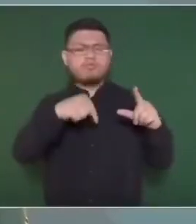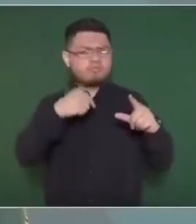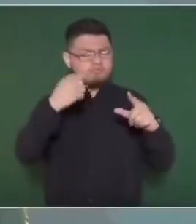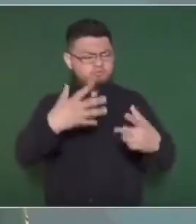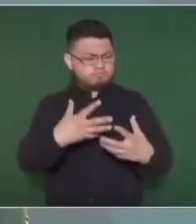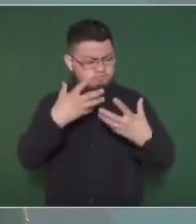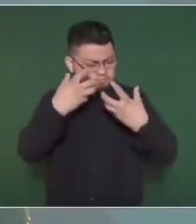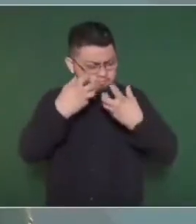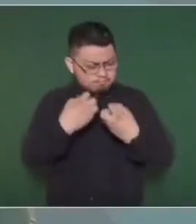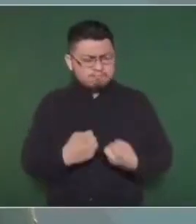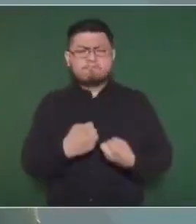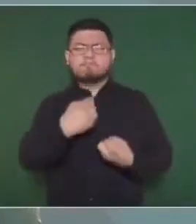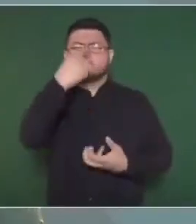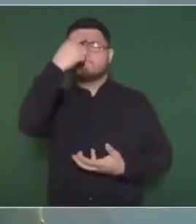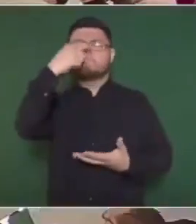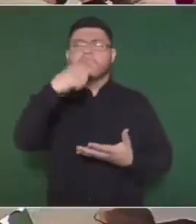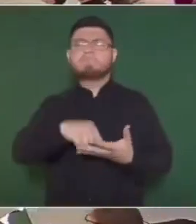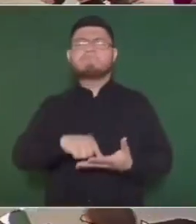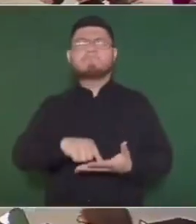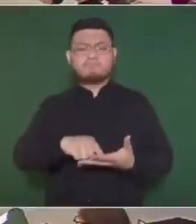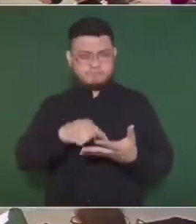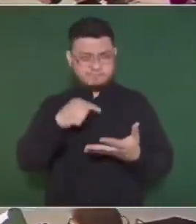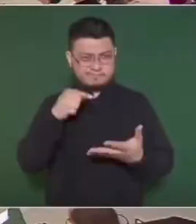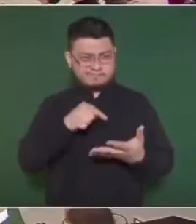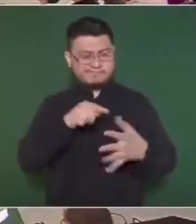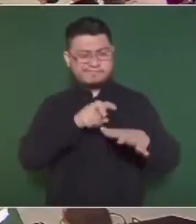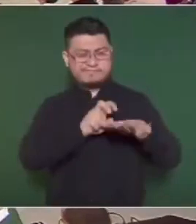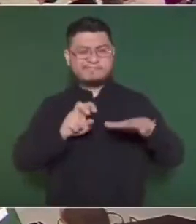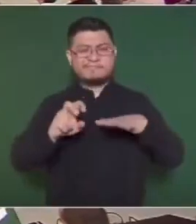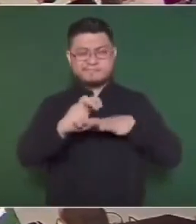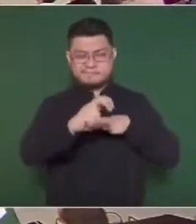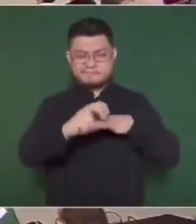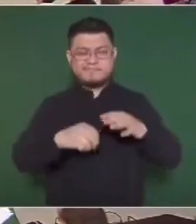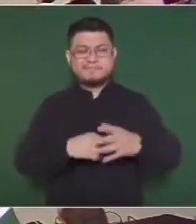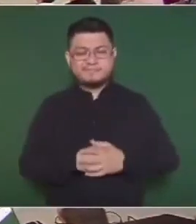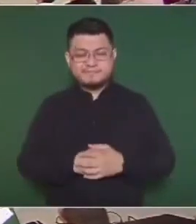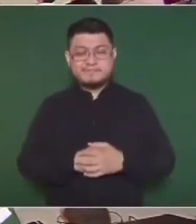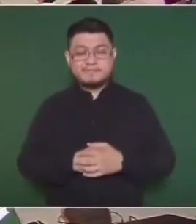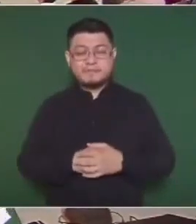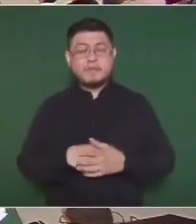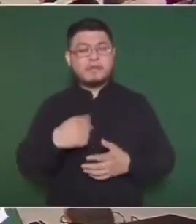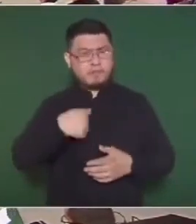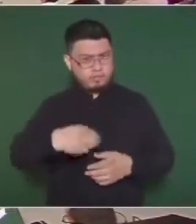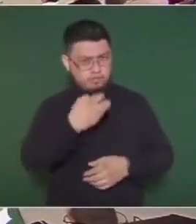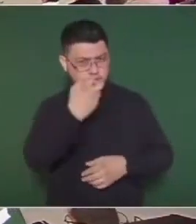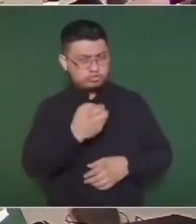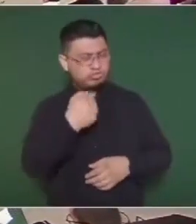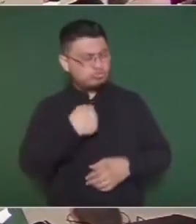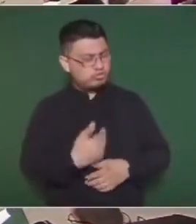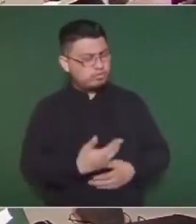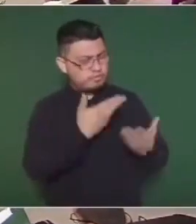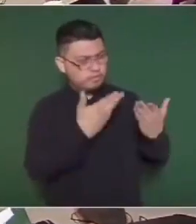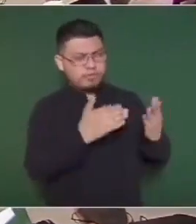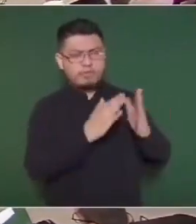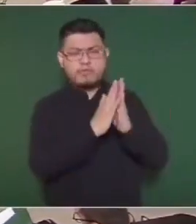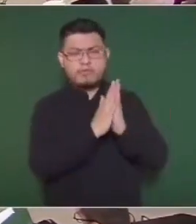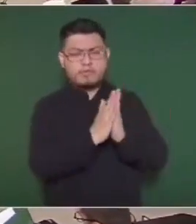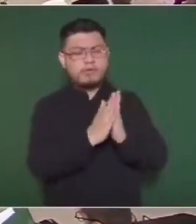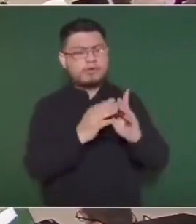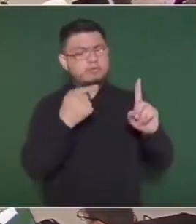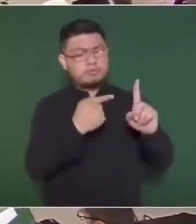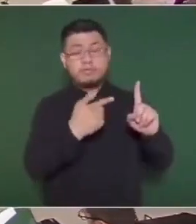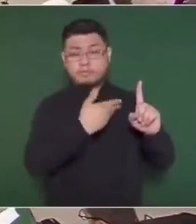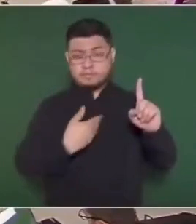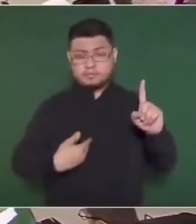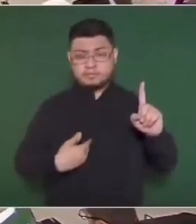el proyecto Tren Maya. Mi gran secretario, le solicito a usted, sea el conducto para informar al señor